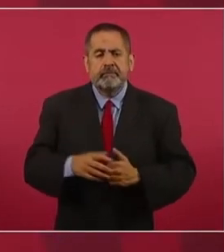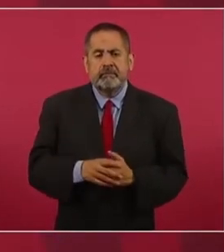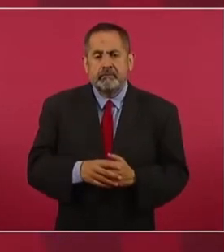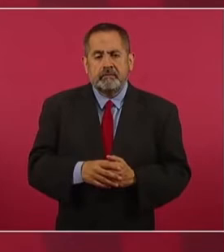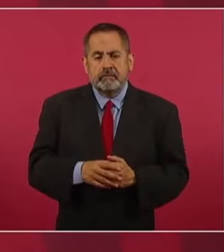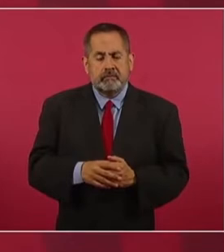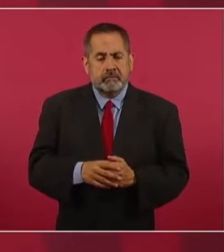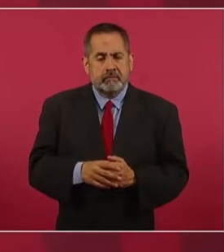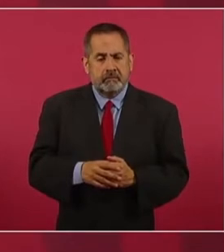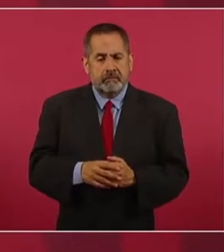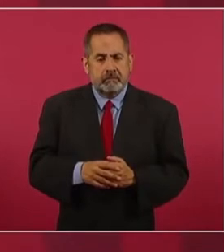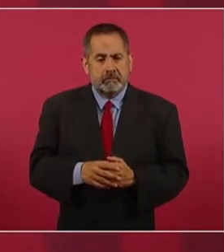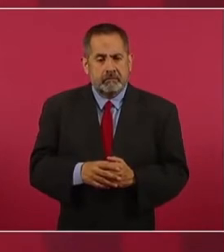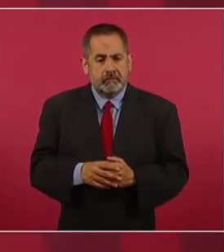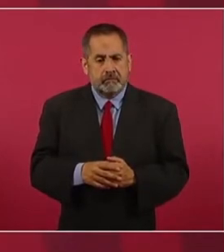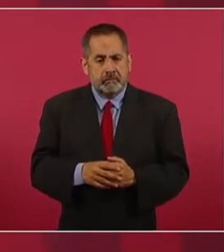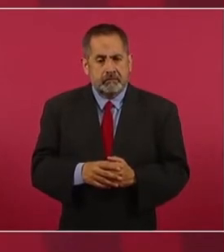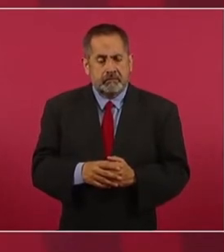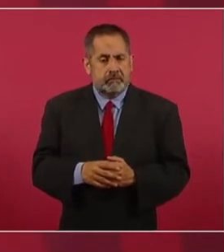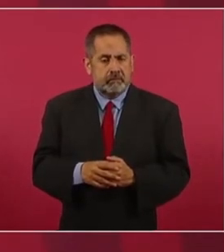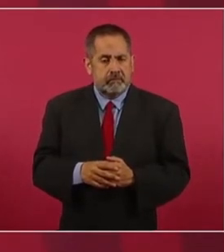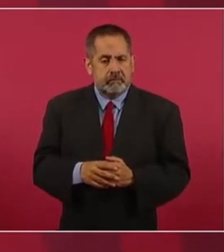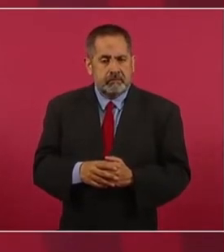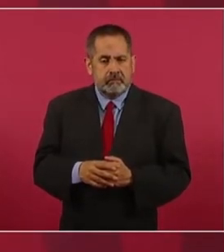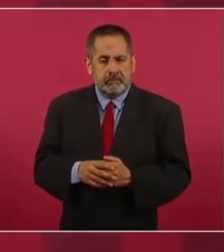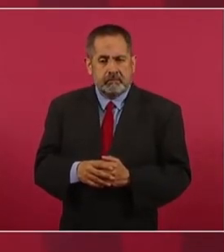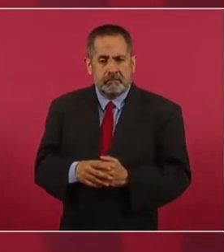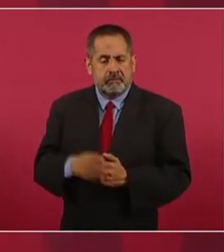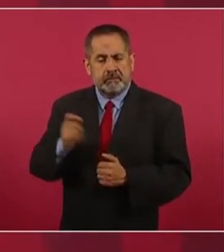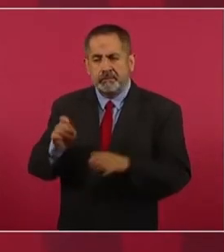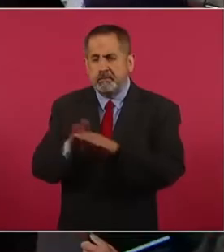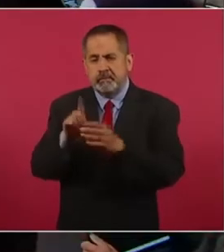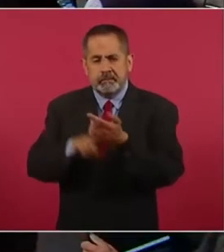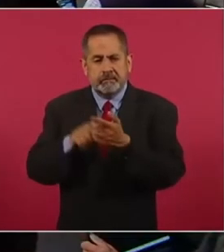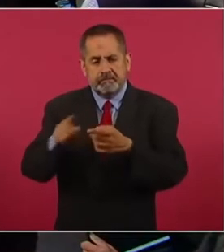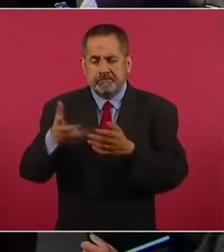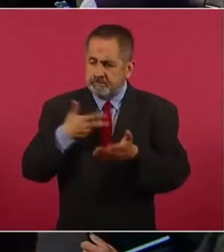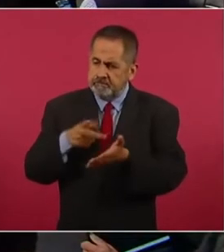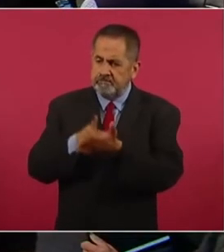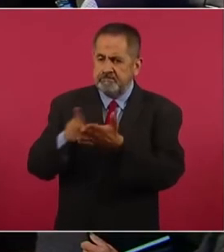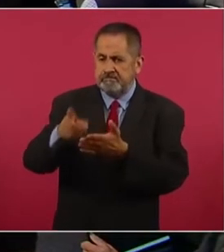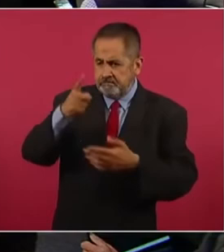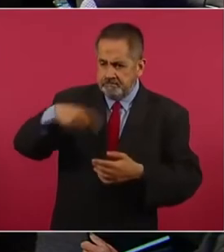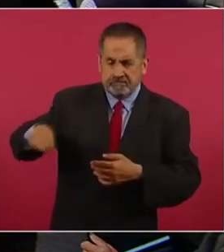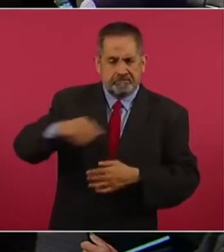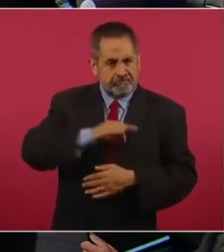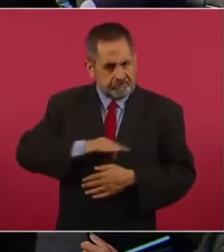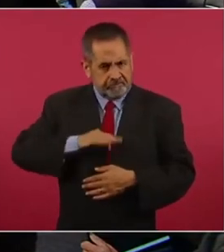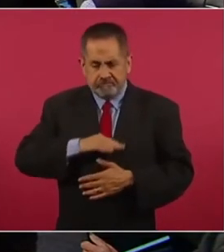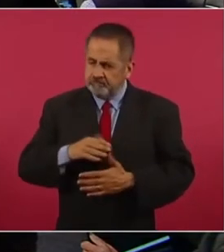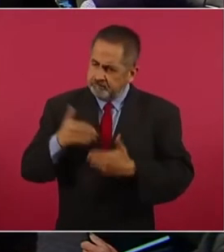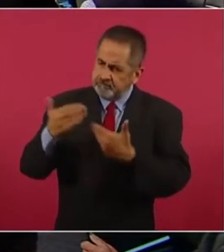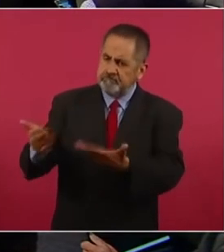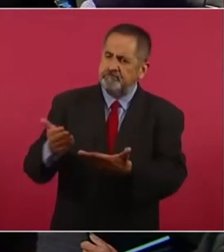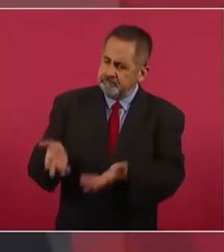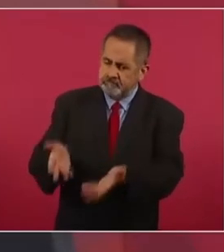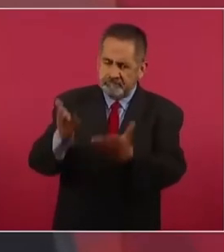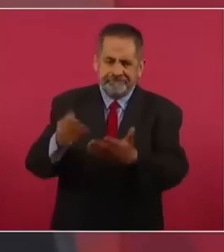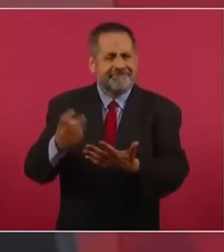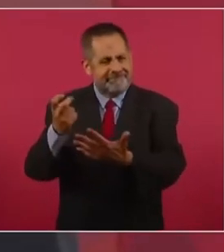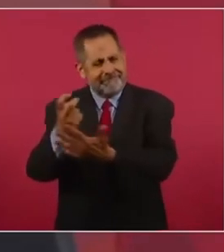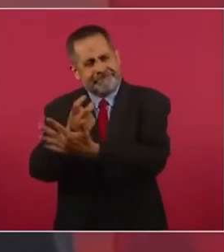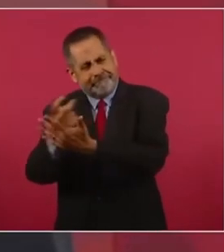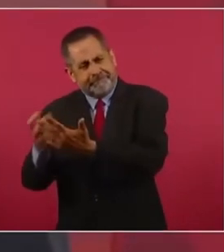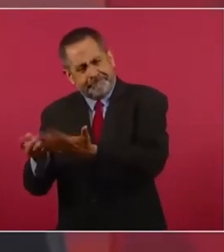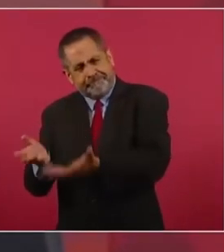que se tenga derecho a la felicidad, todo eso,